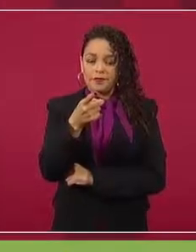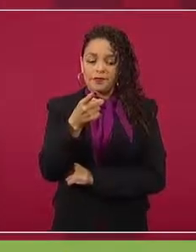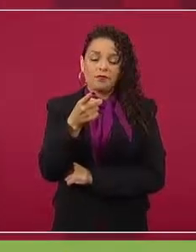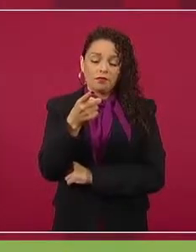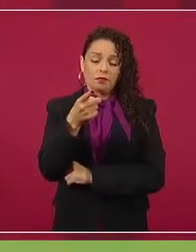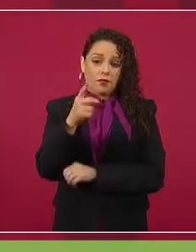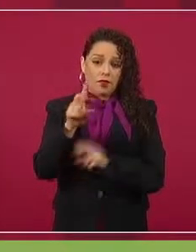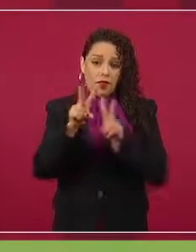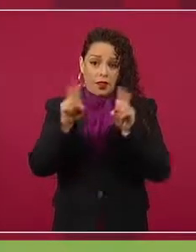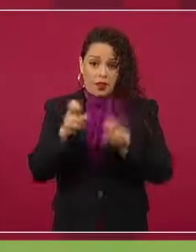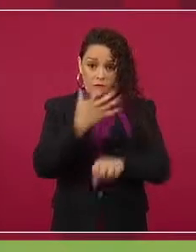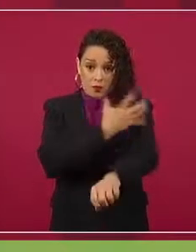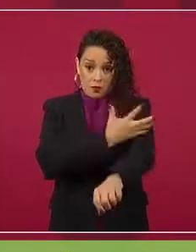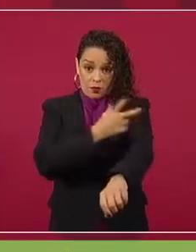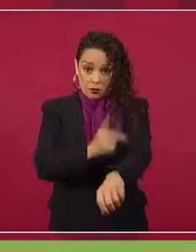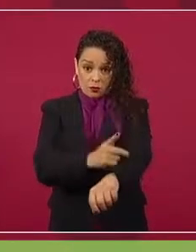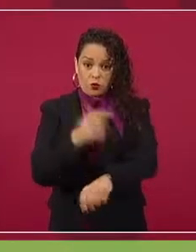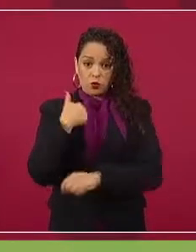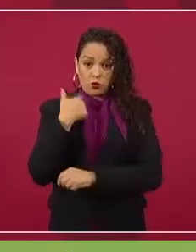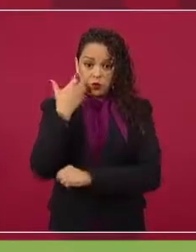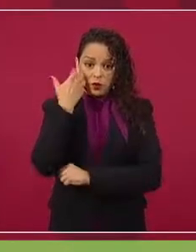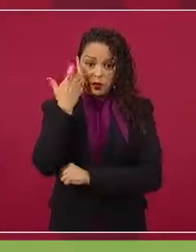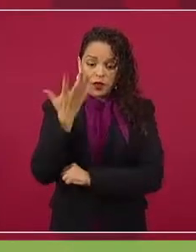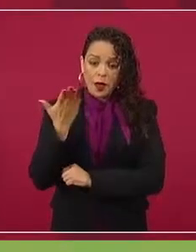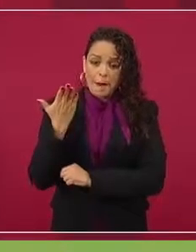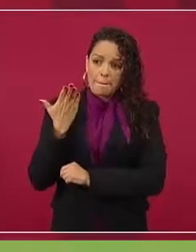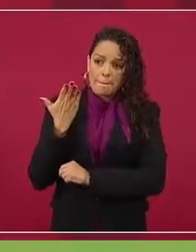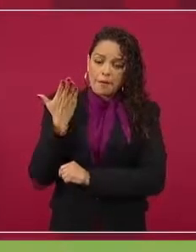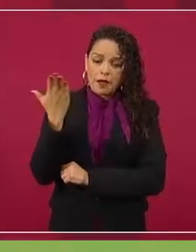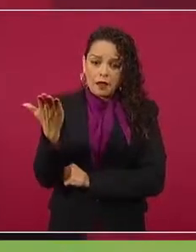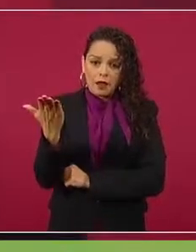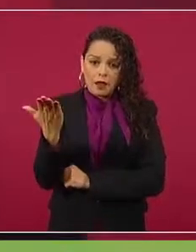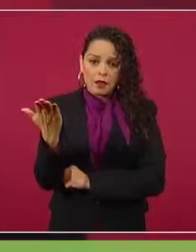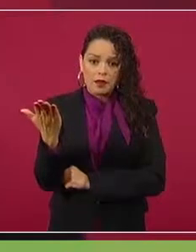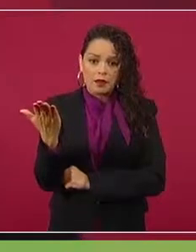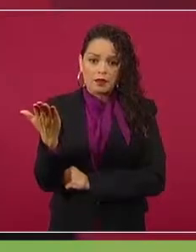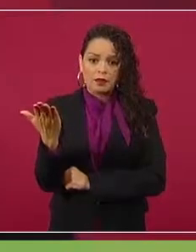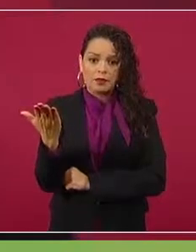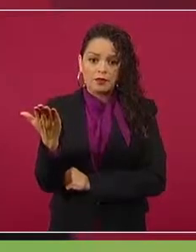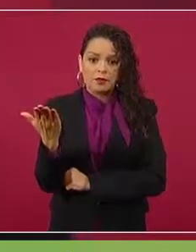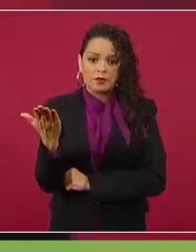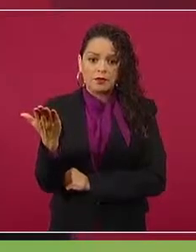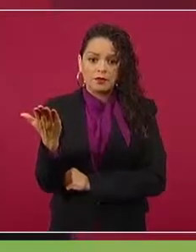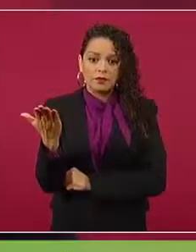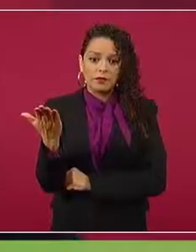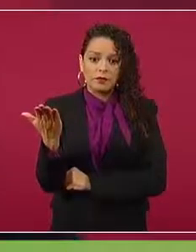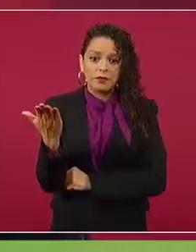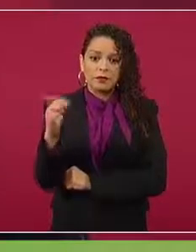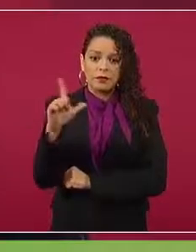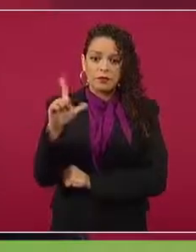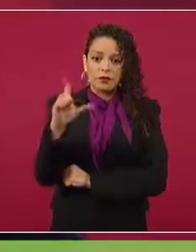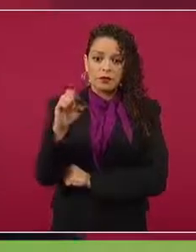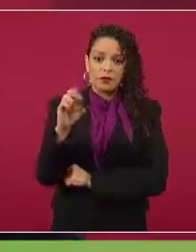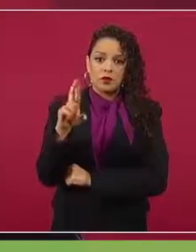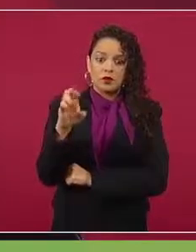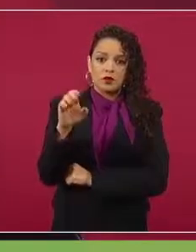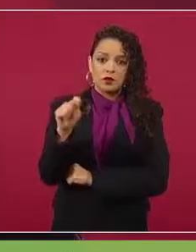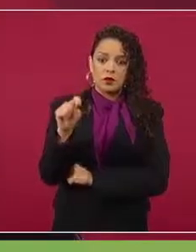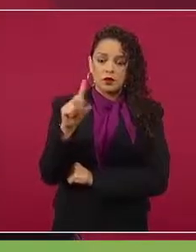a Loreda Mola